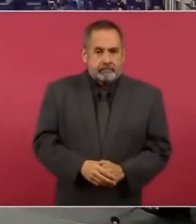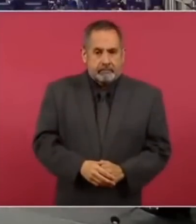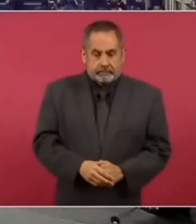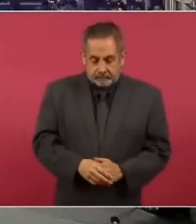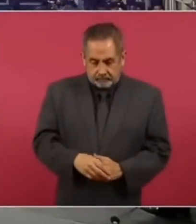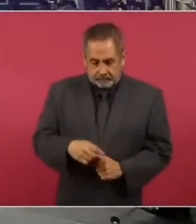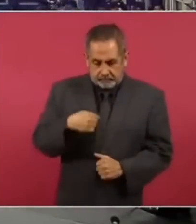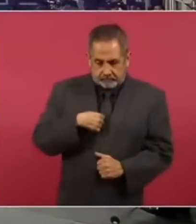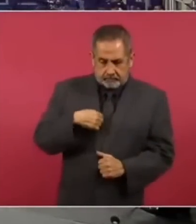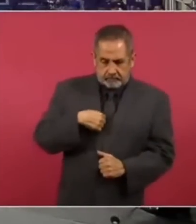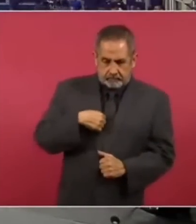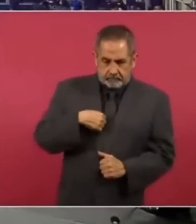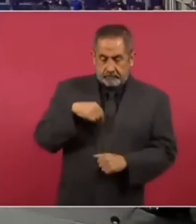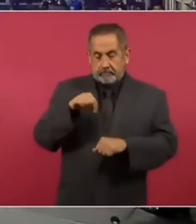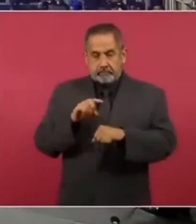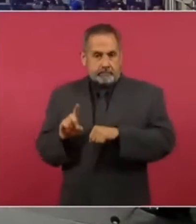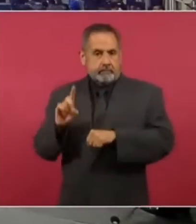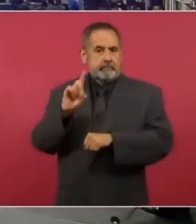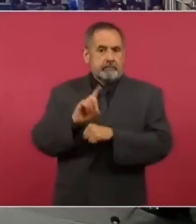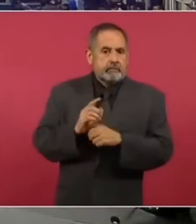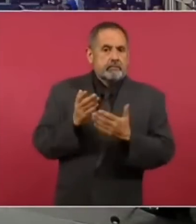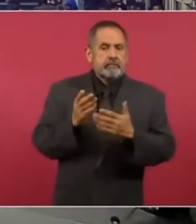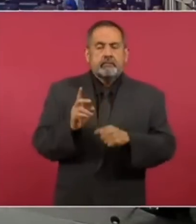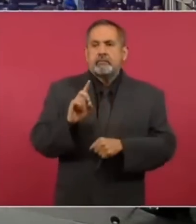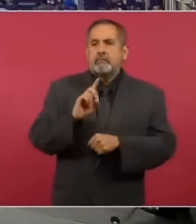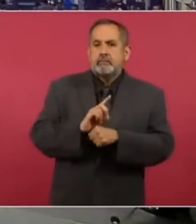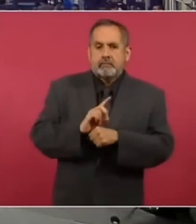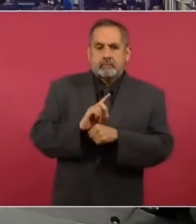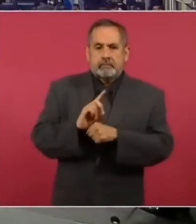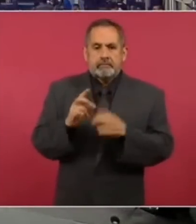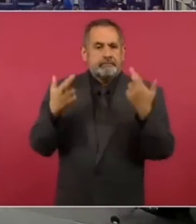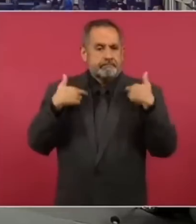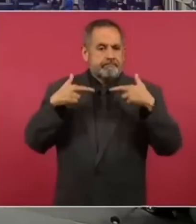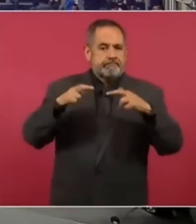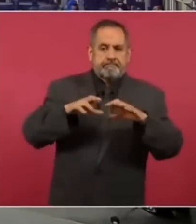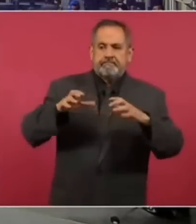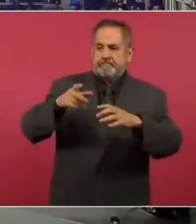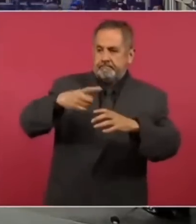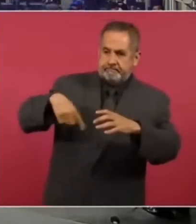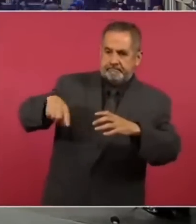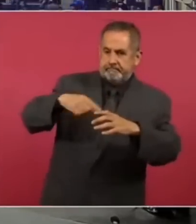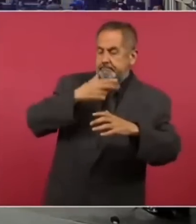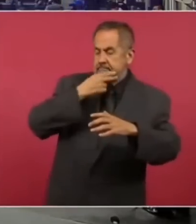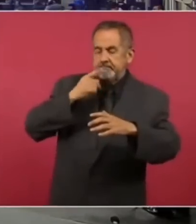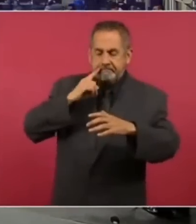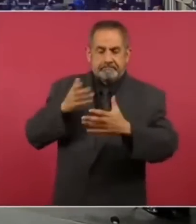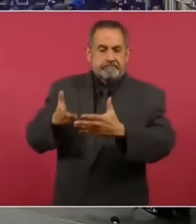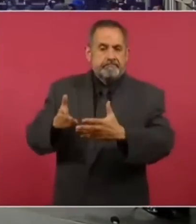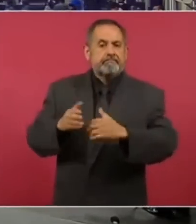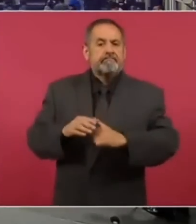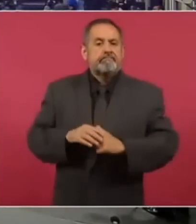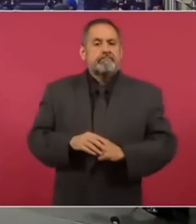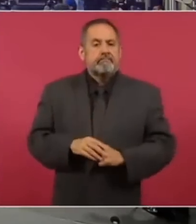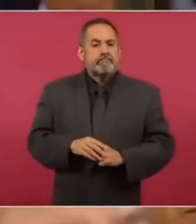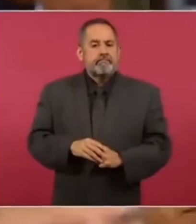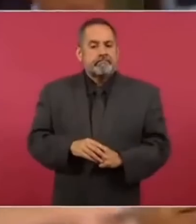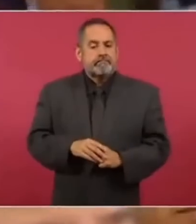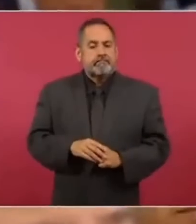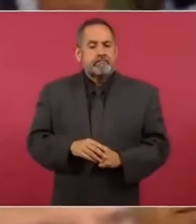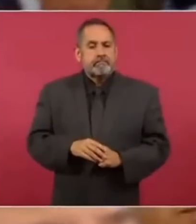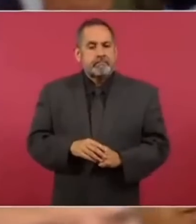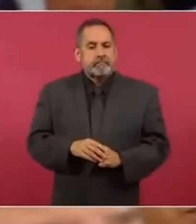a propósito de este día, el día del maestro, de la maestra, precisamente, por ejemplo,